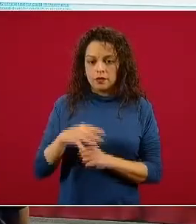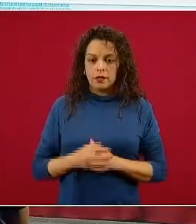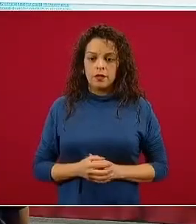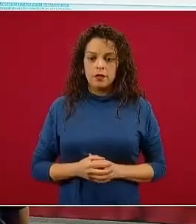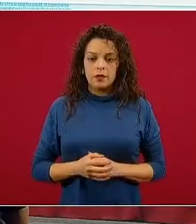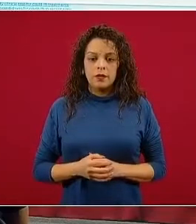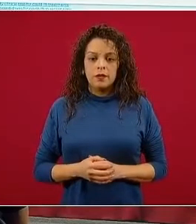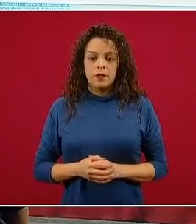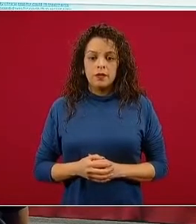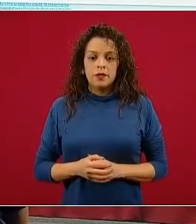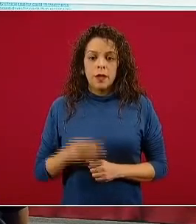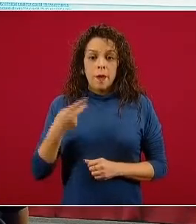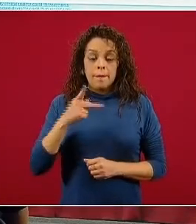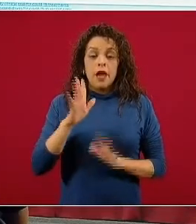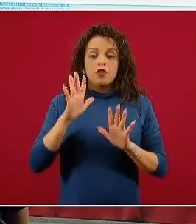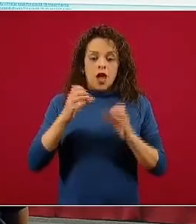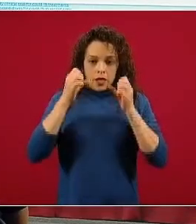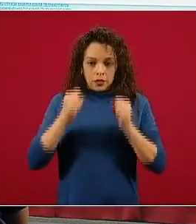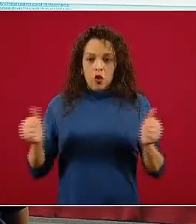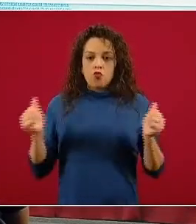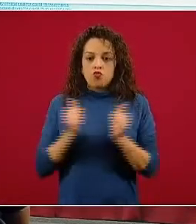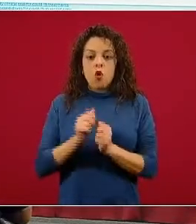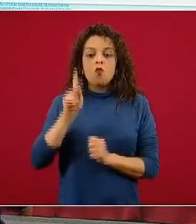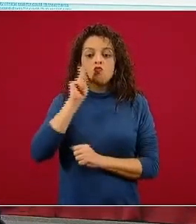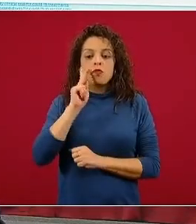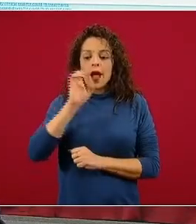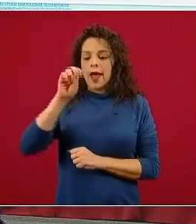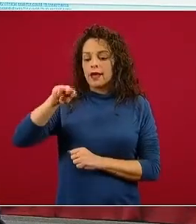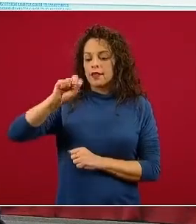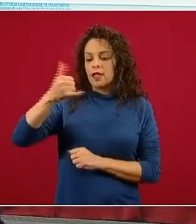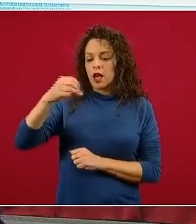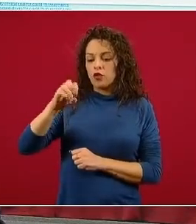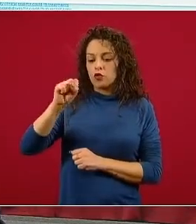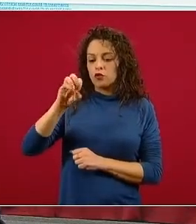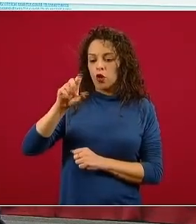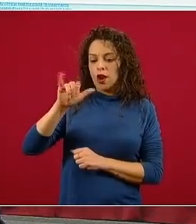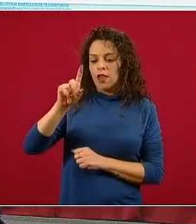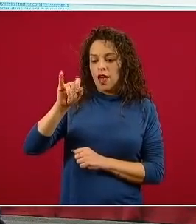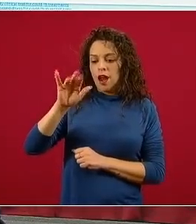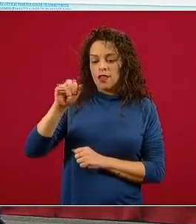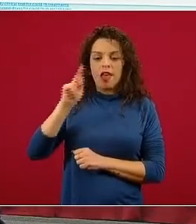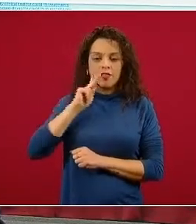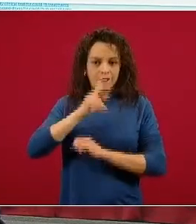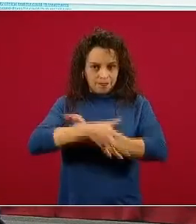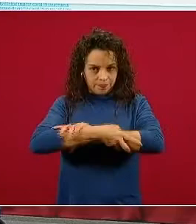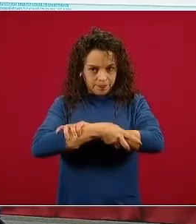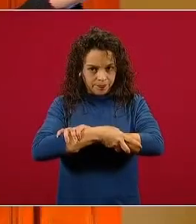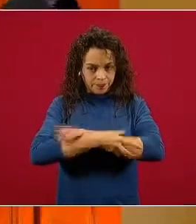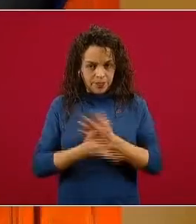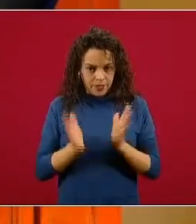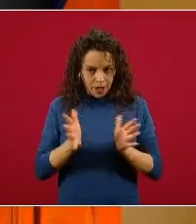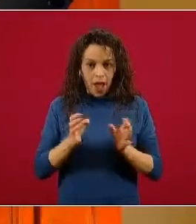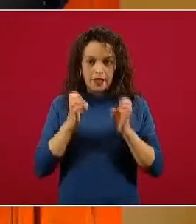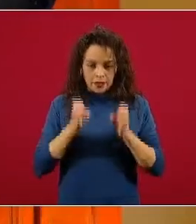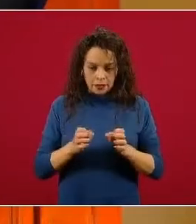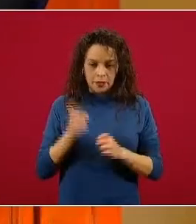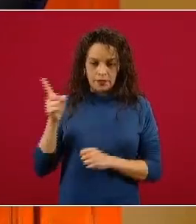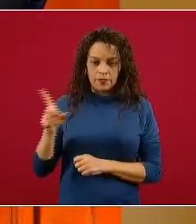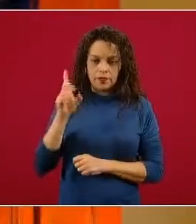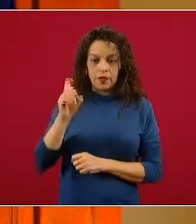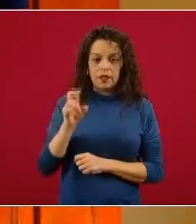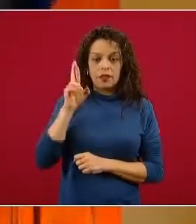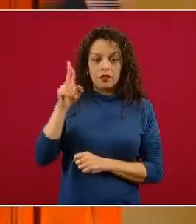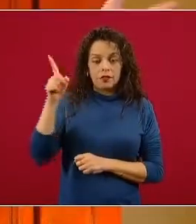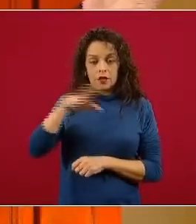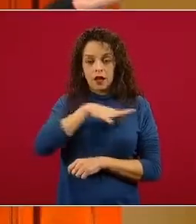ensayo Solidaridad, que condujo la Organización Mundial de la Salud. El doctor Tedros Grebeyesus, director general de la